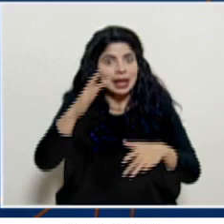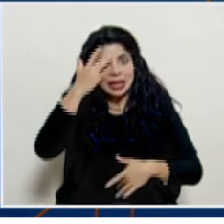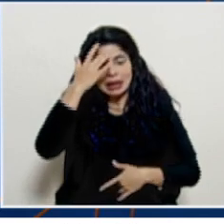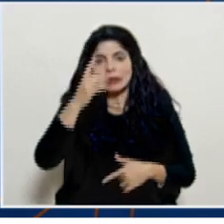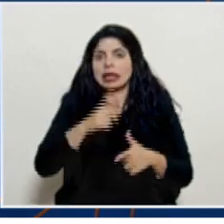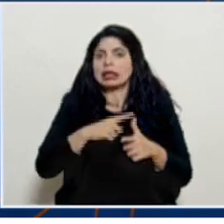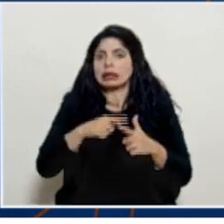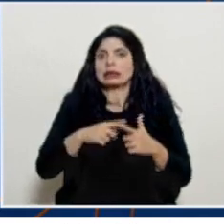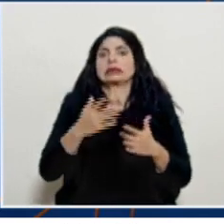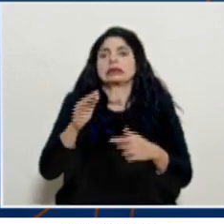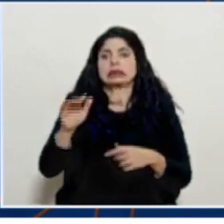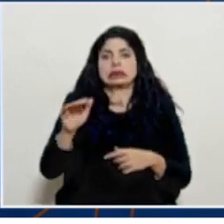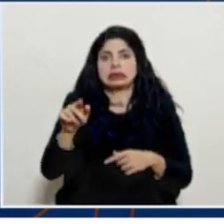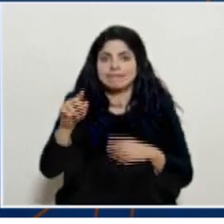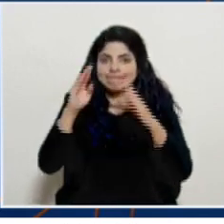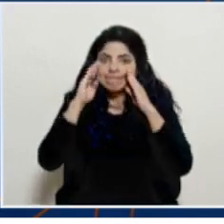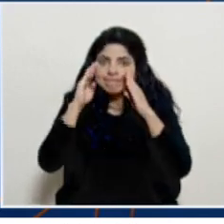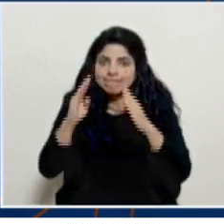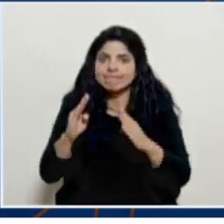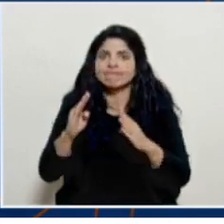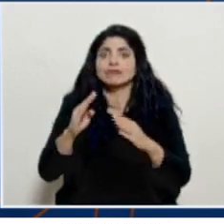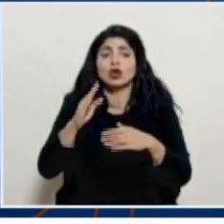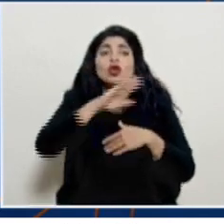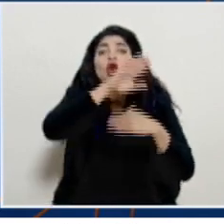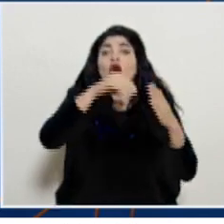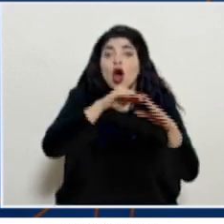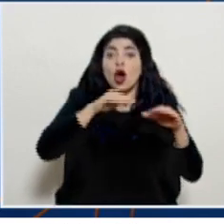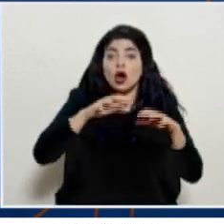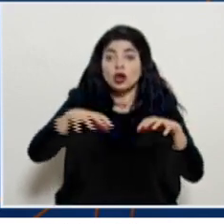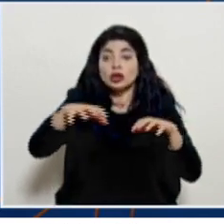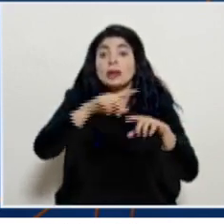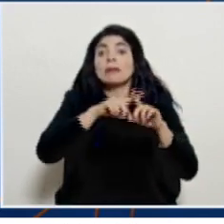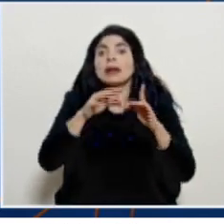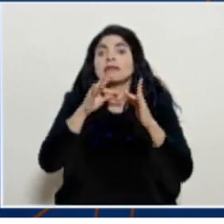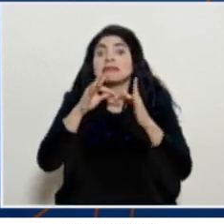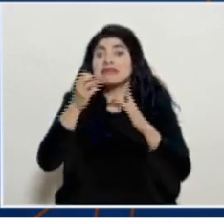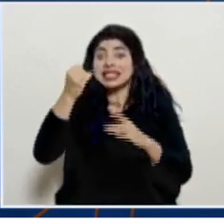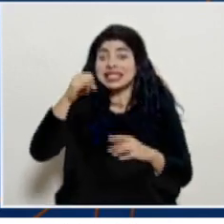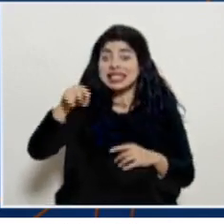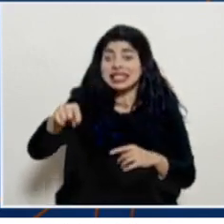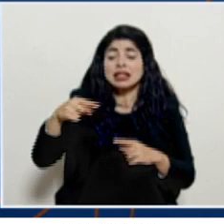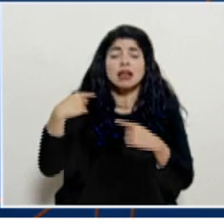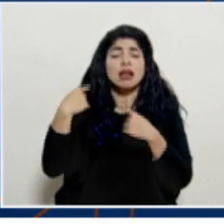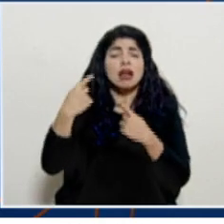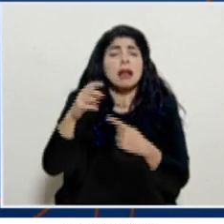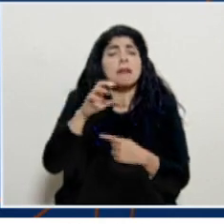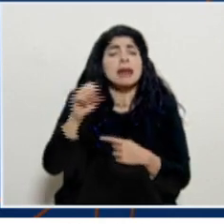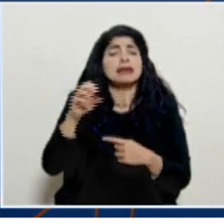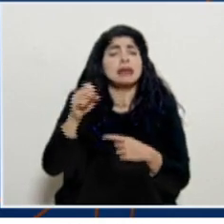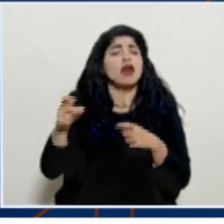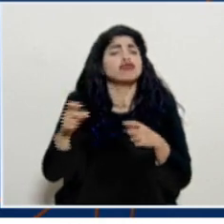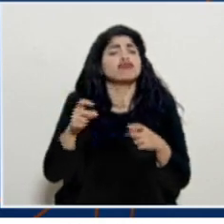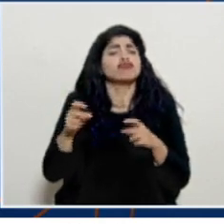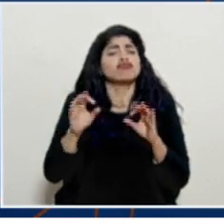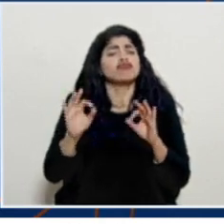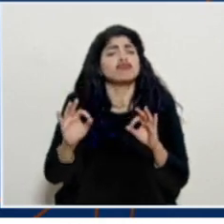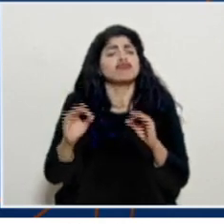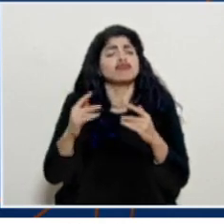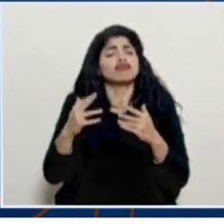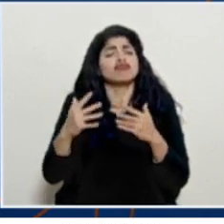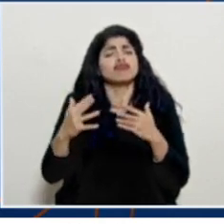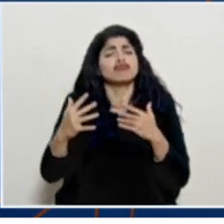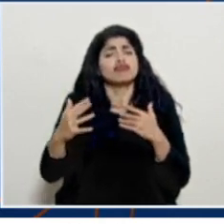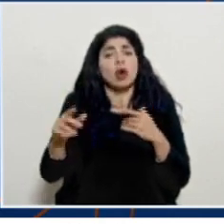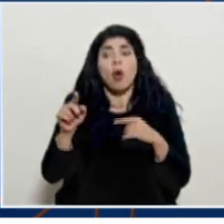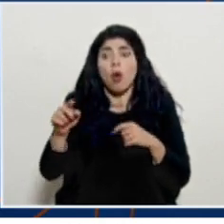así que hay que poner muchísima atención en todos los cantones pero sobre todo en aquellos que pasan muchos meses haciendo un control efectivo del riesgo